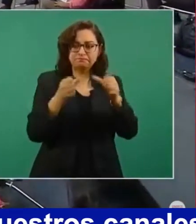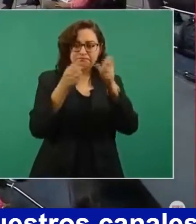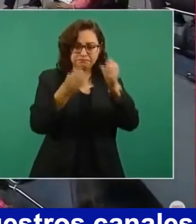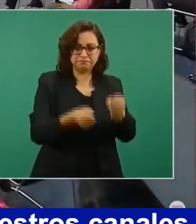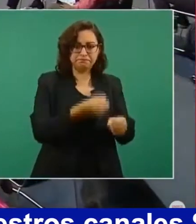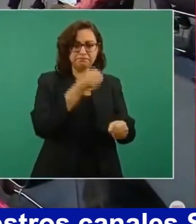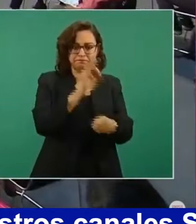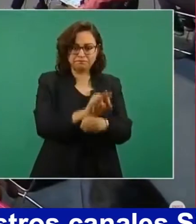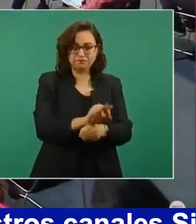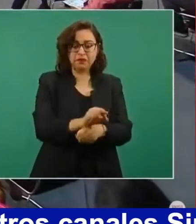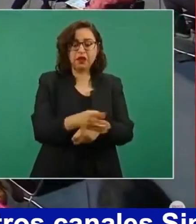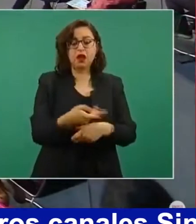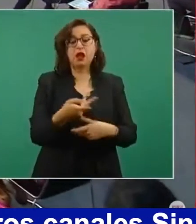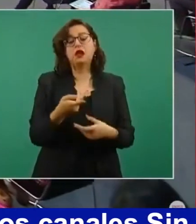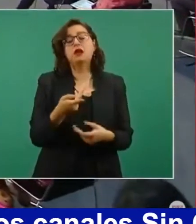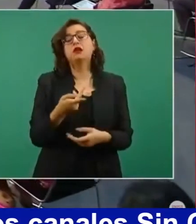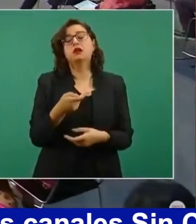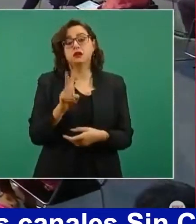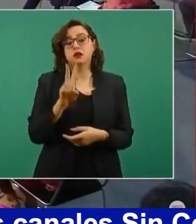sí, en efecto,